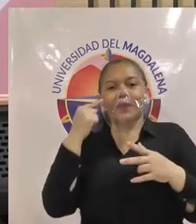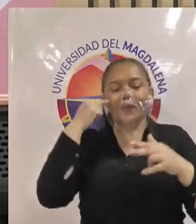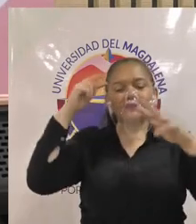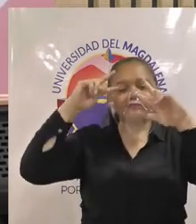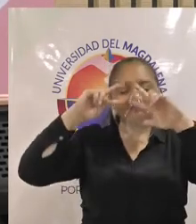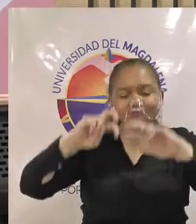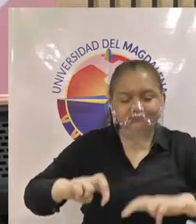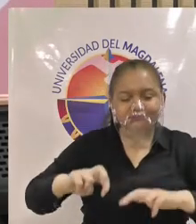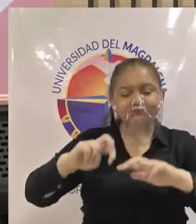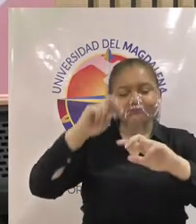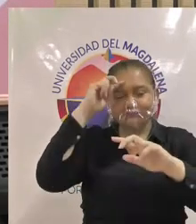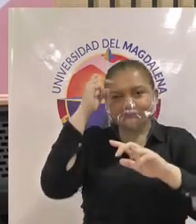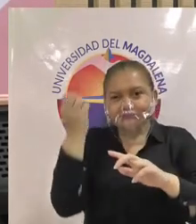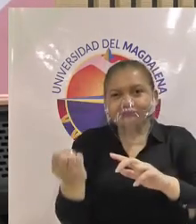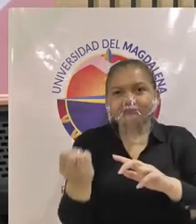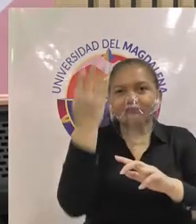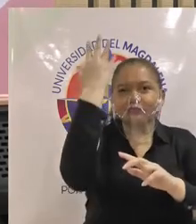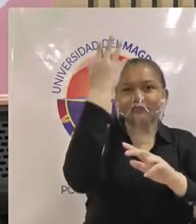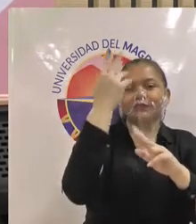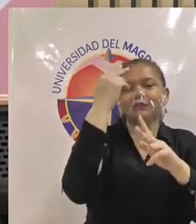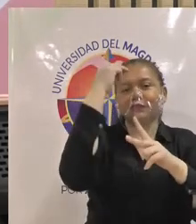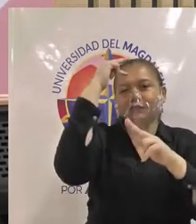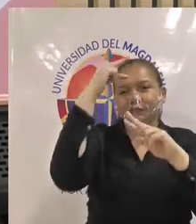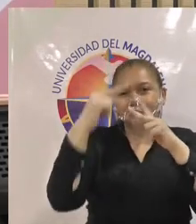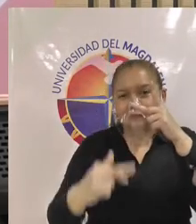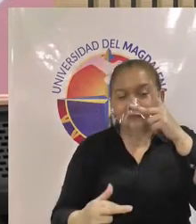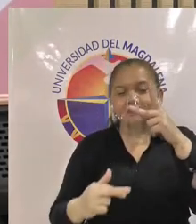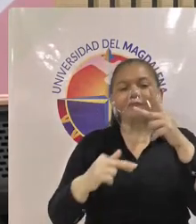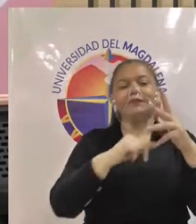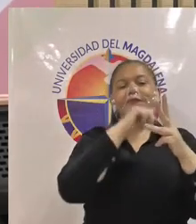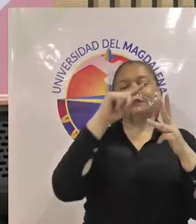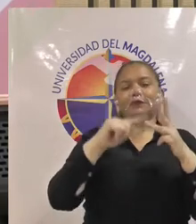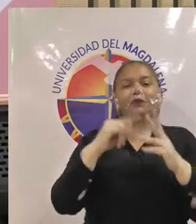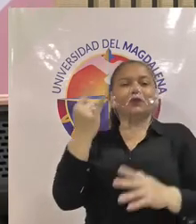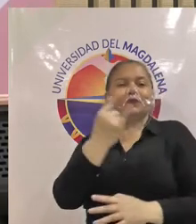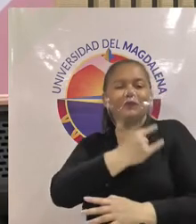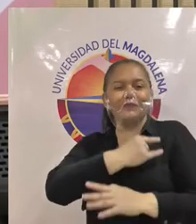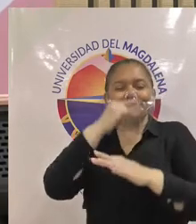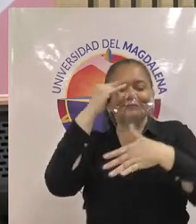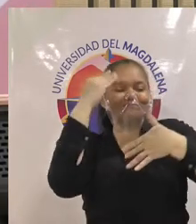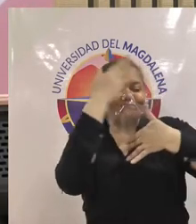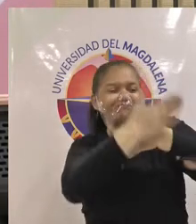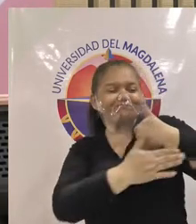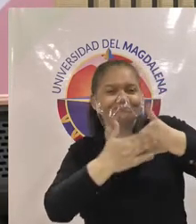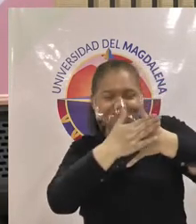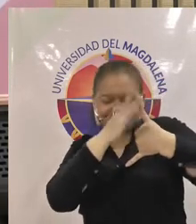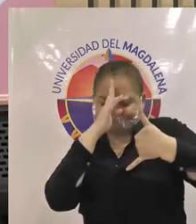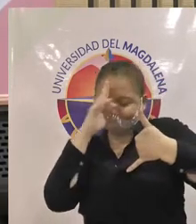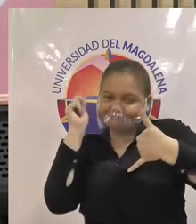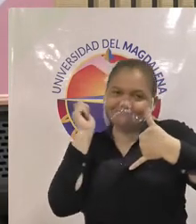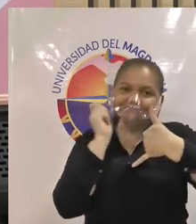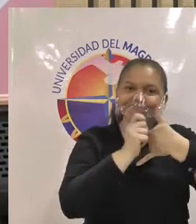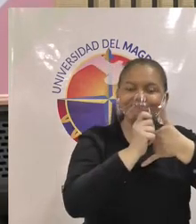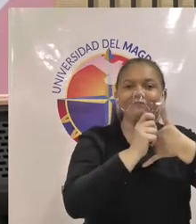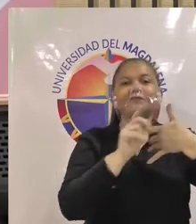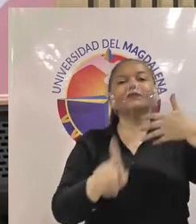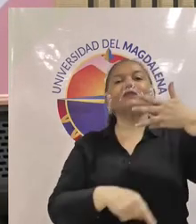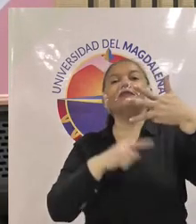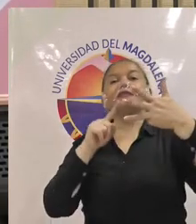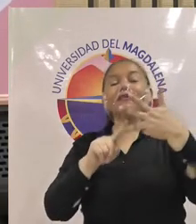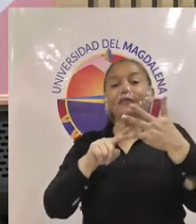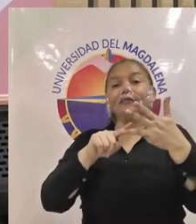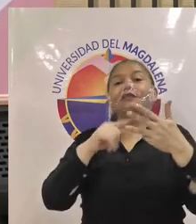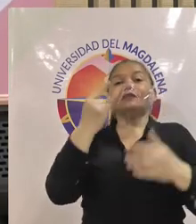investigación y la innovación universidad expandida y comprometida con el territorio universidad comprometida con la